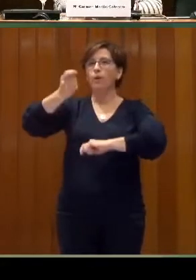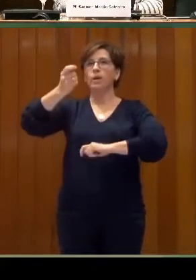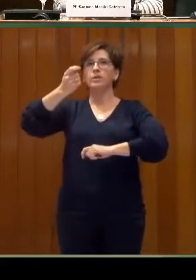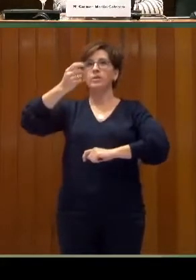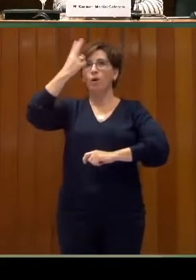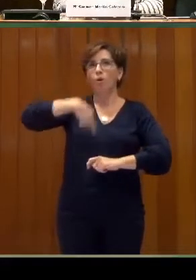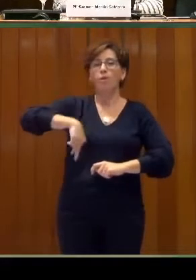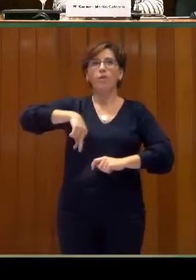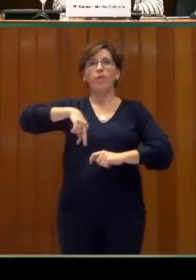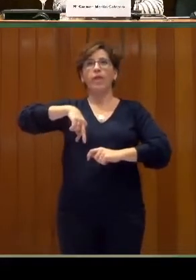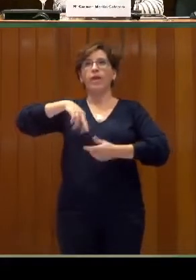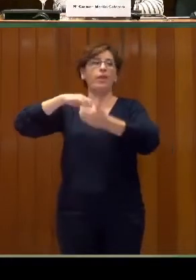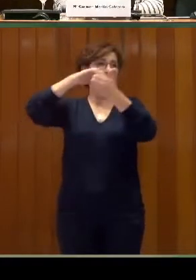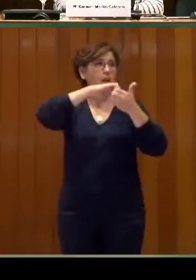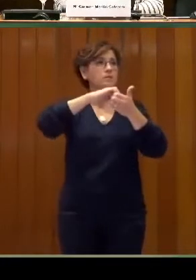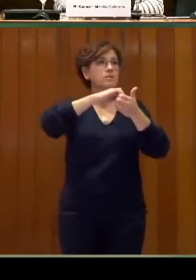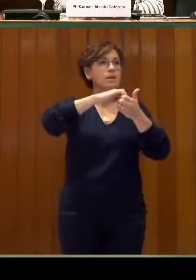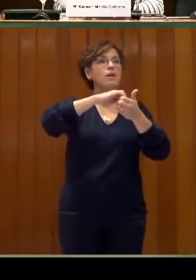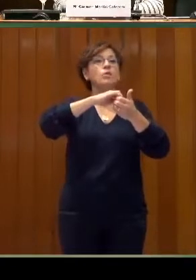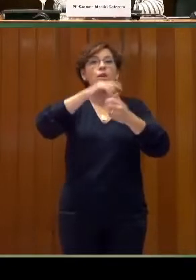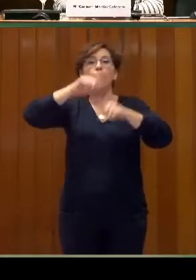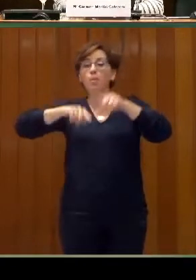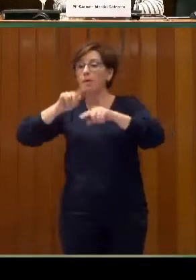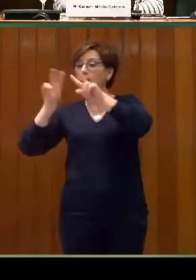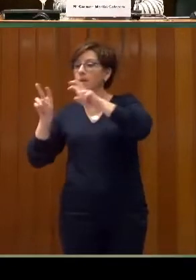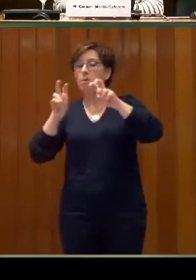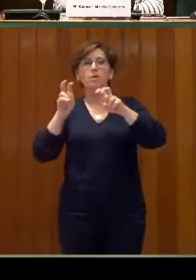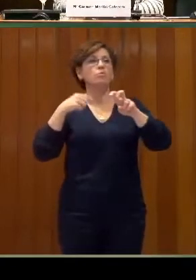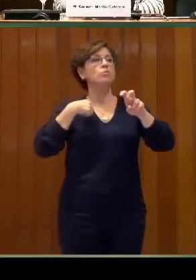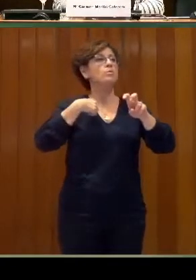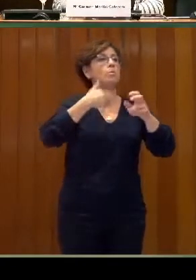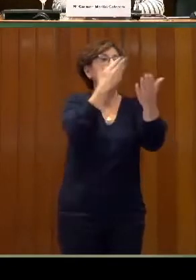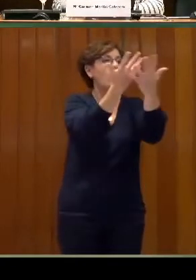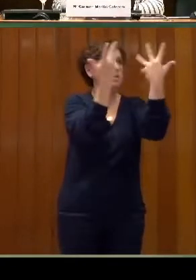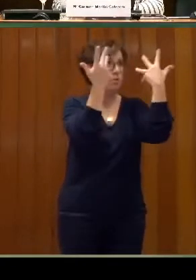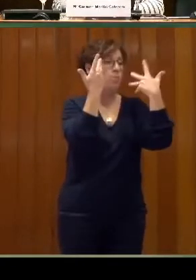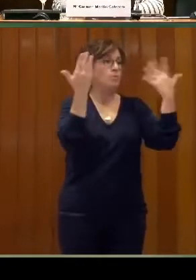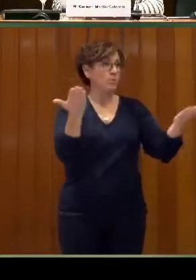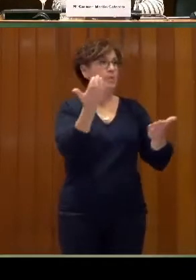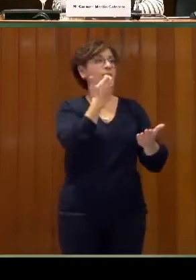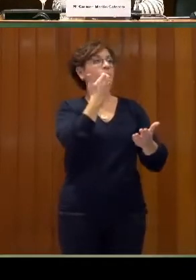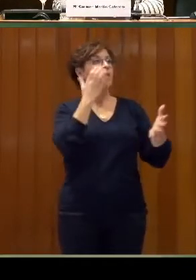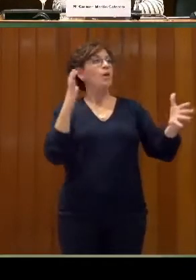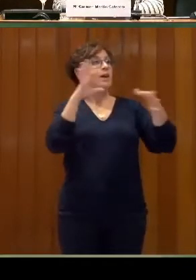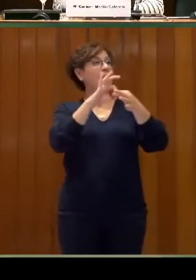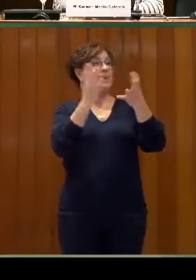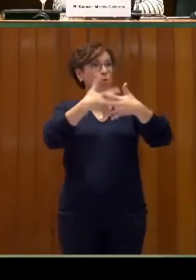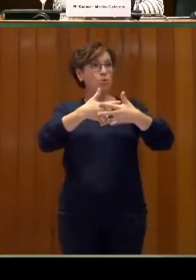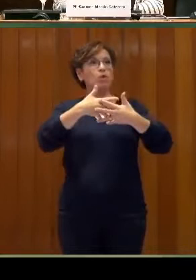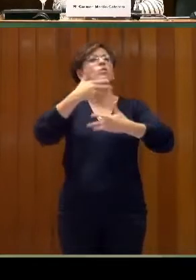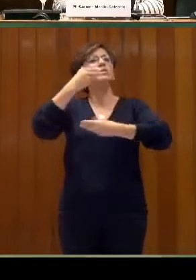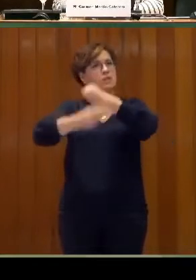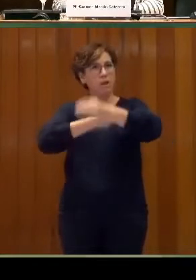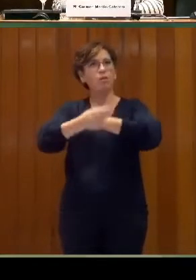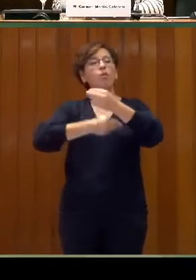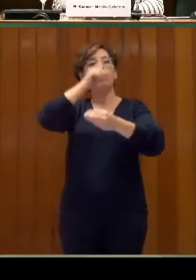y buscamos ese asesoramiento que pensamos que es básico. Pues con Illunion hicimos también una formación